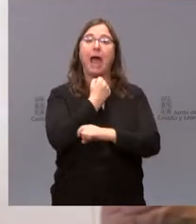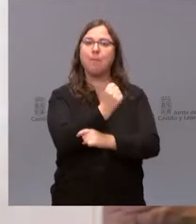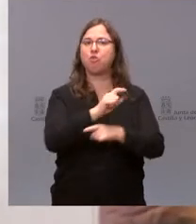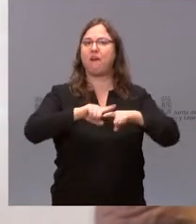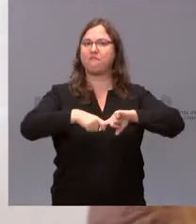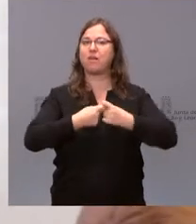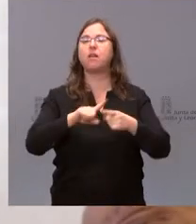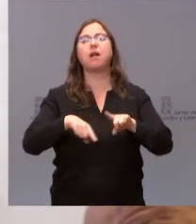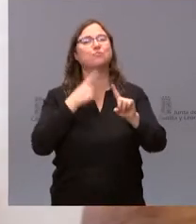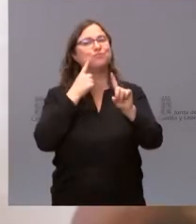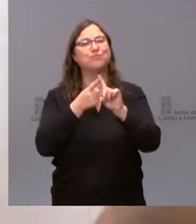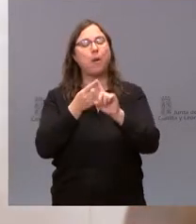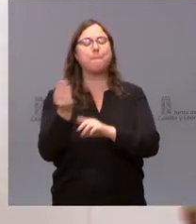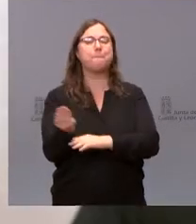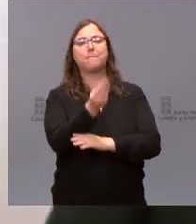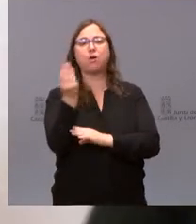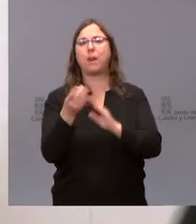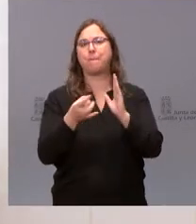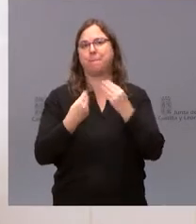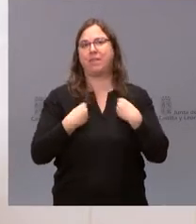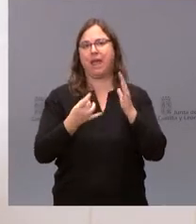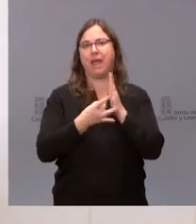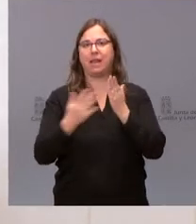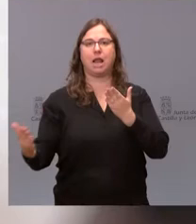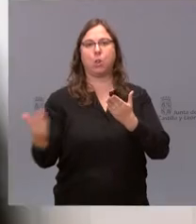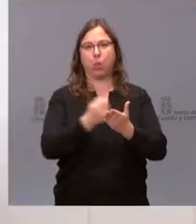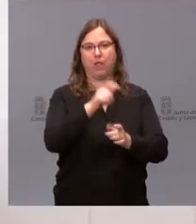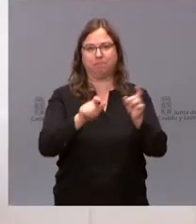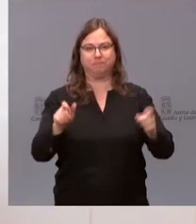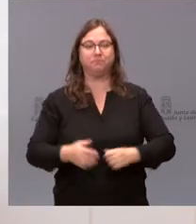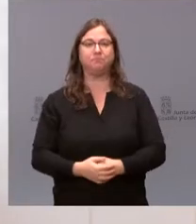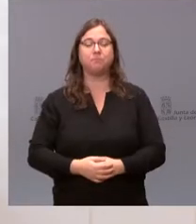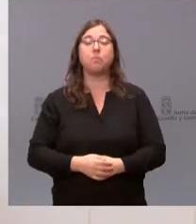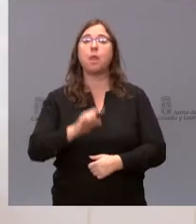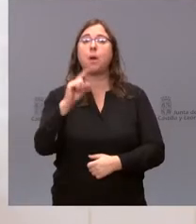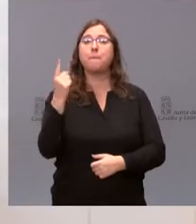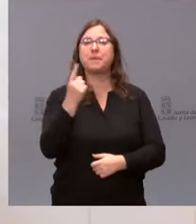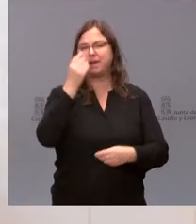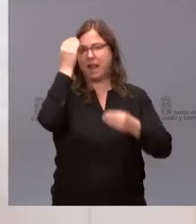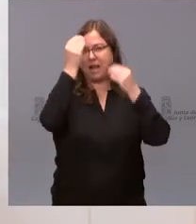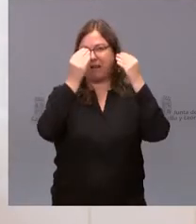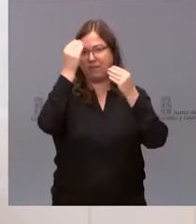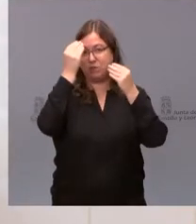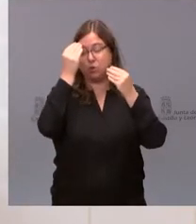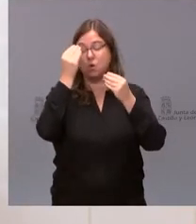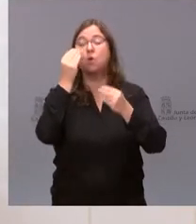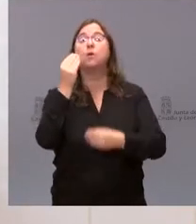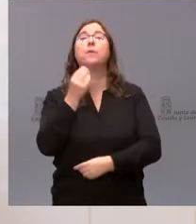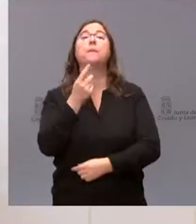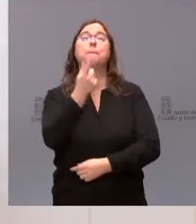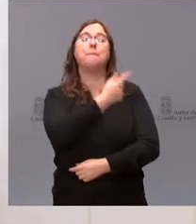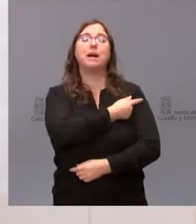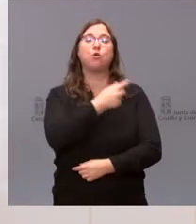definitiva, para mejorar la calidad de vida de toda la población. Primera reflexión. La vacuna del rotavirus será